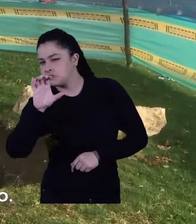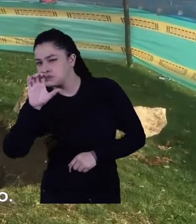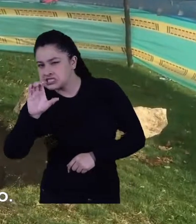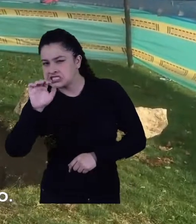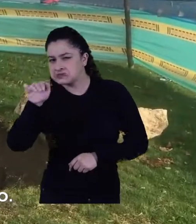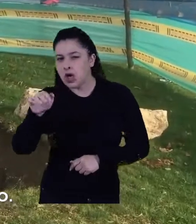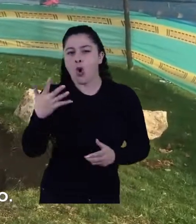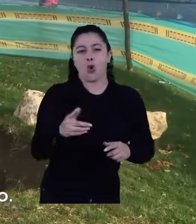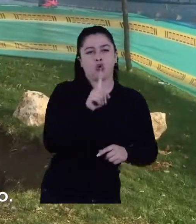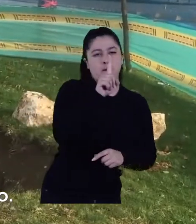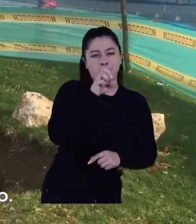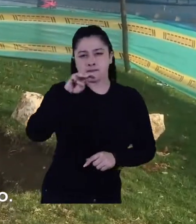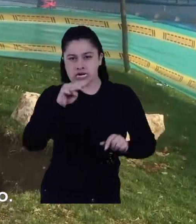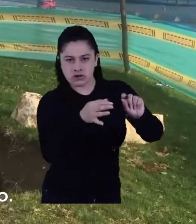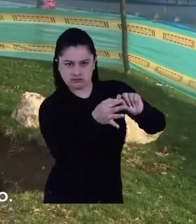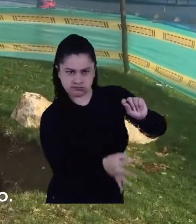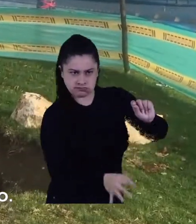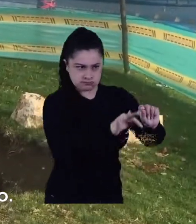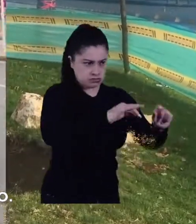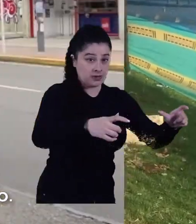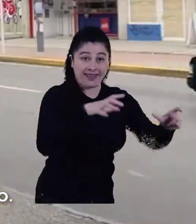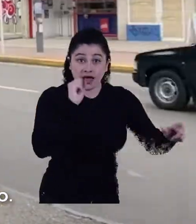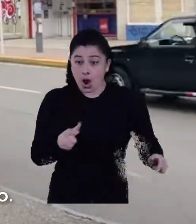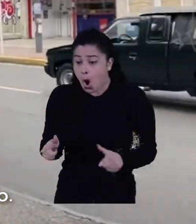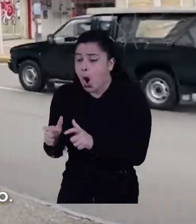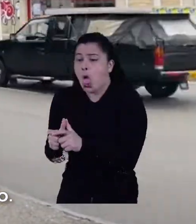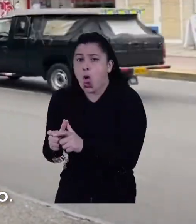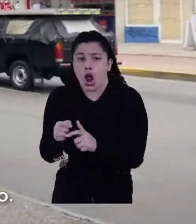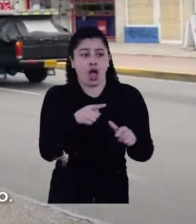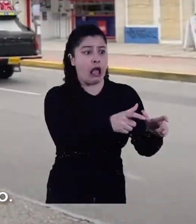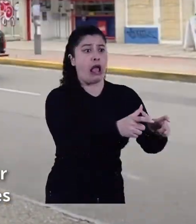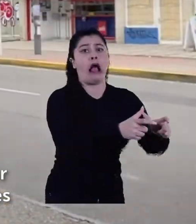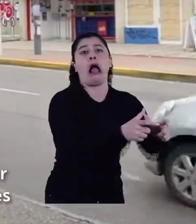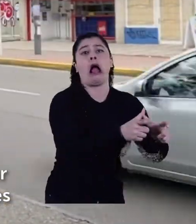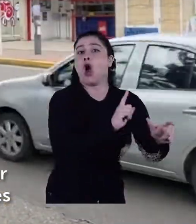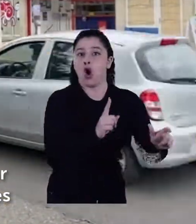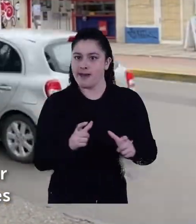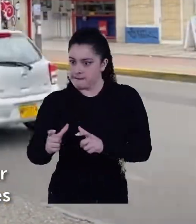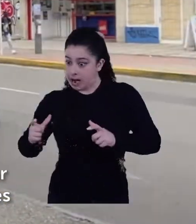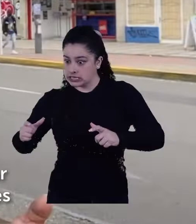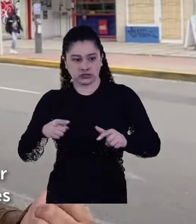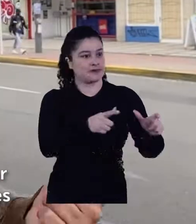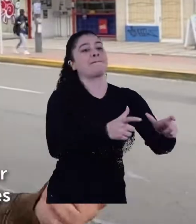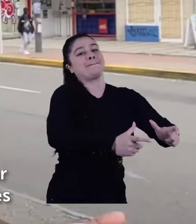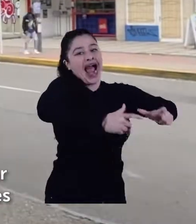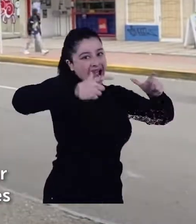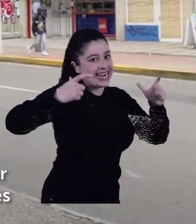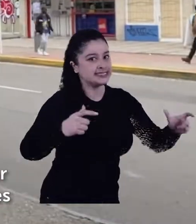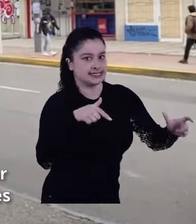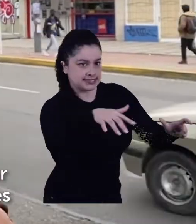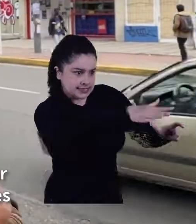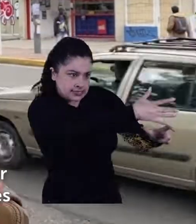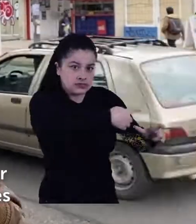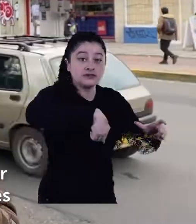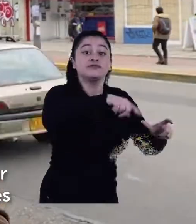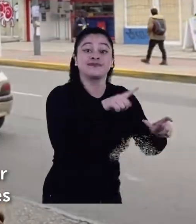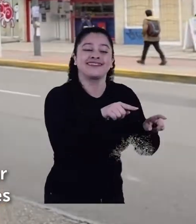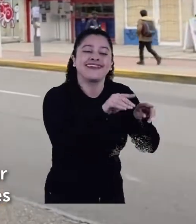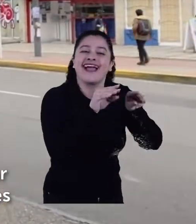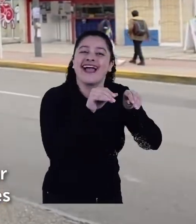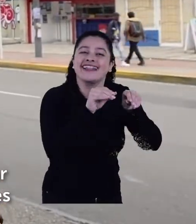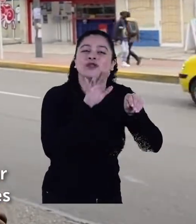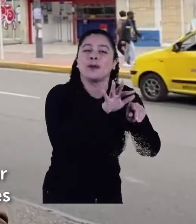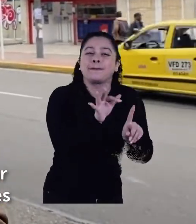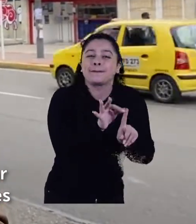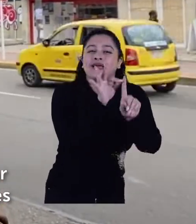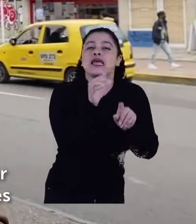de mayor diámetro a como nos vamos a llevar el bloque en este momento ese hueco de destino se va a preparar con hidro